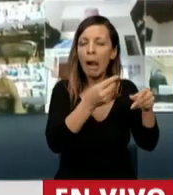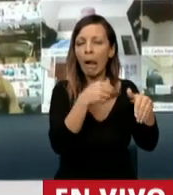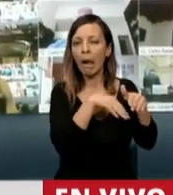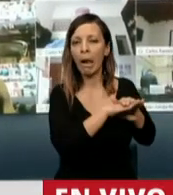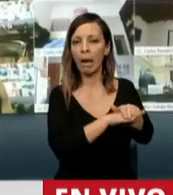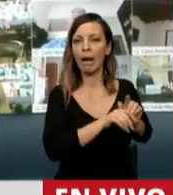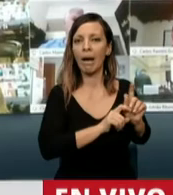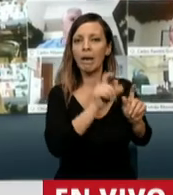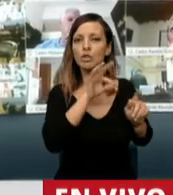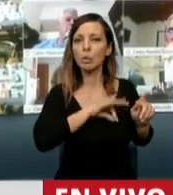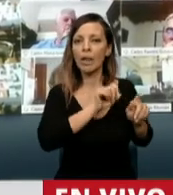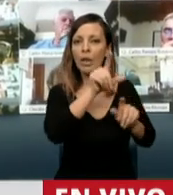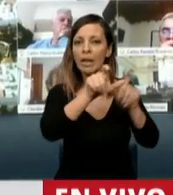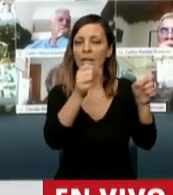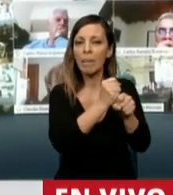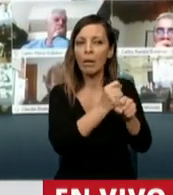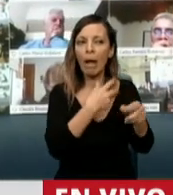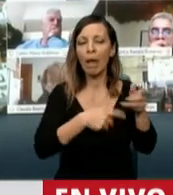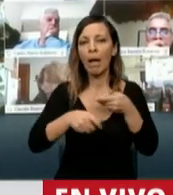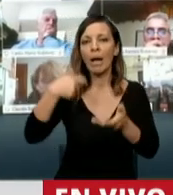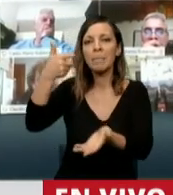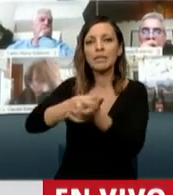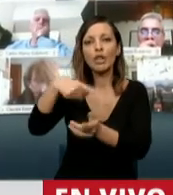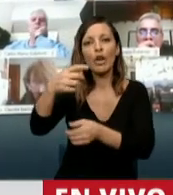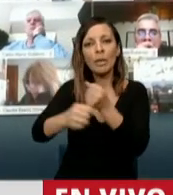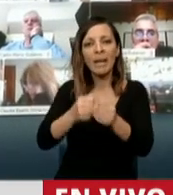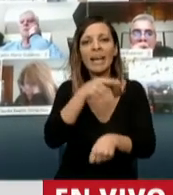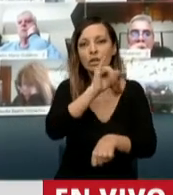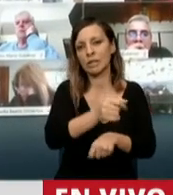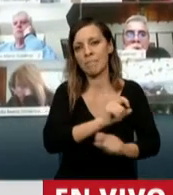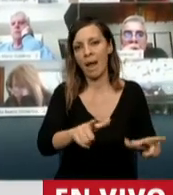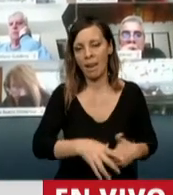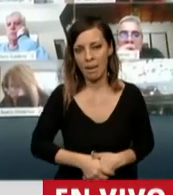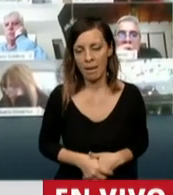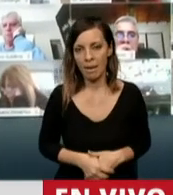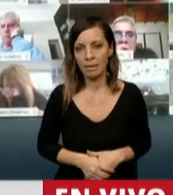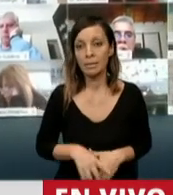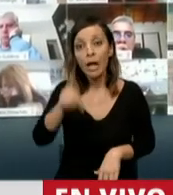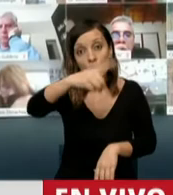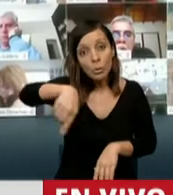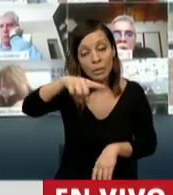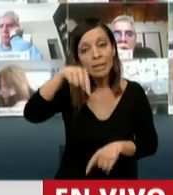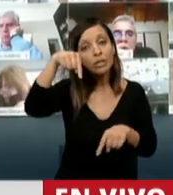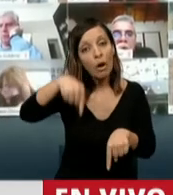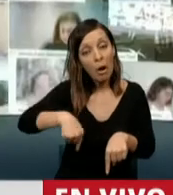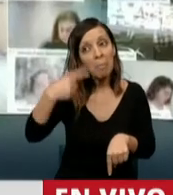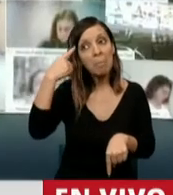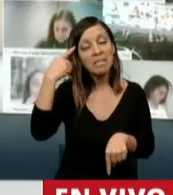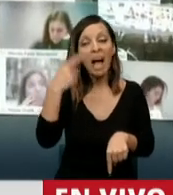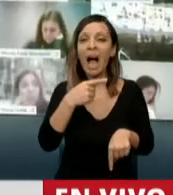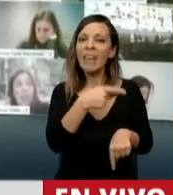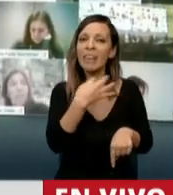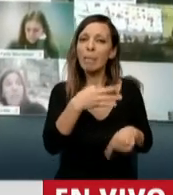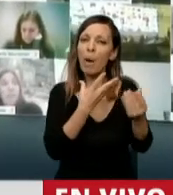de los trabajadores y la reinvirtieron en otras empresas. Ellos son miserables. Y muchos de ustedes hoy quieren salvar